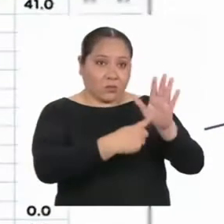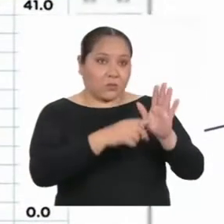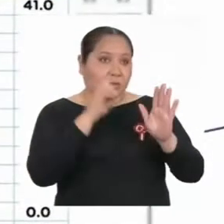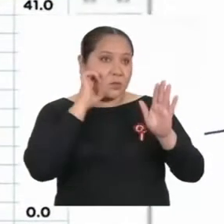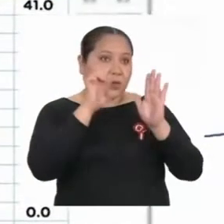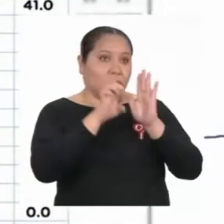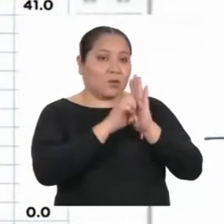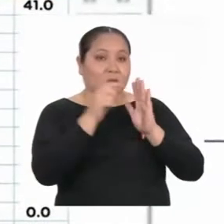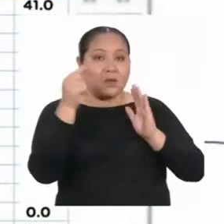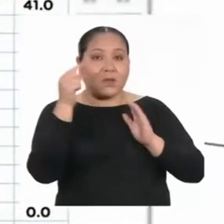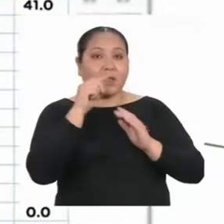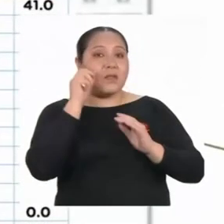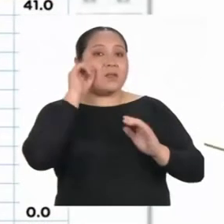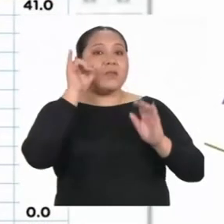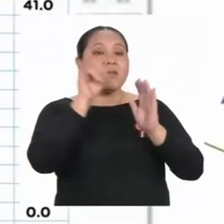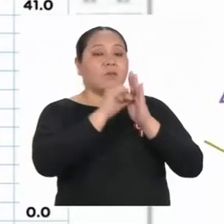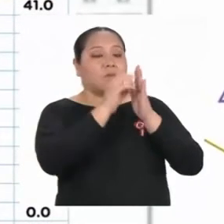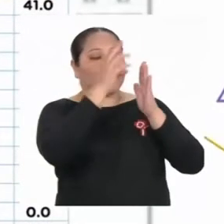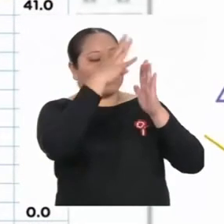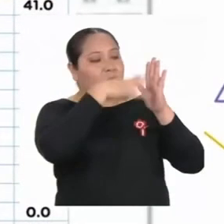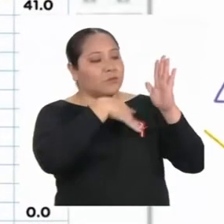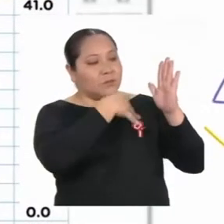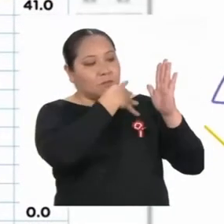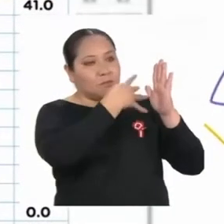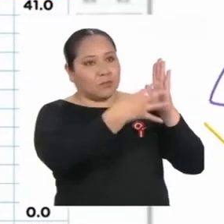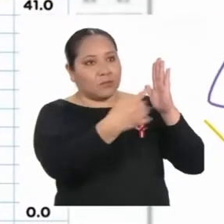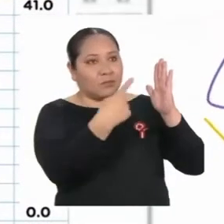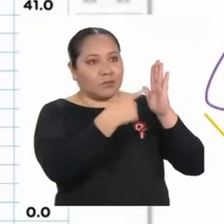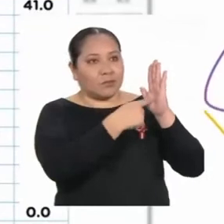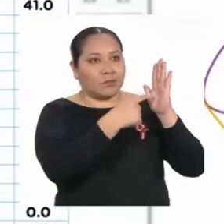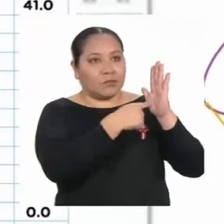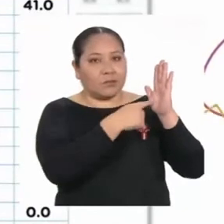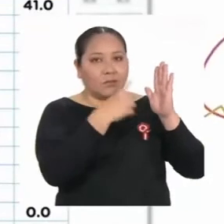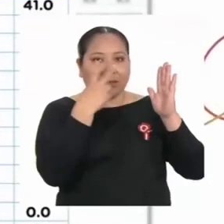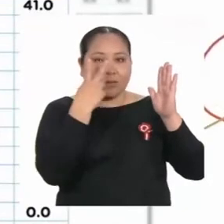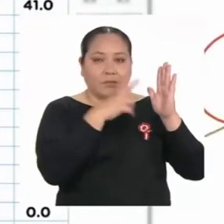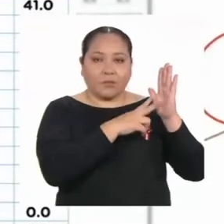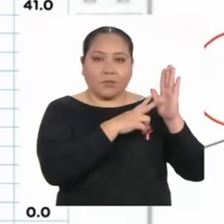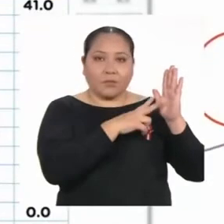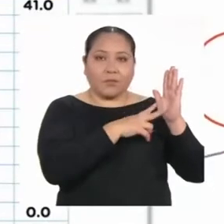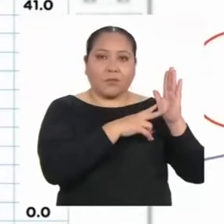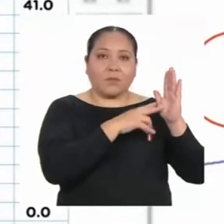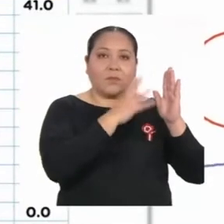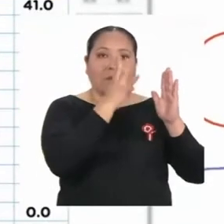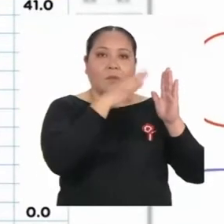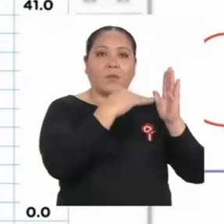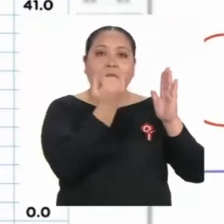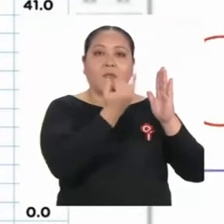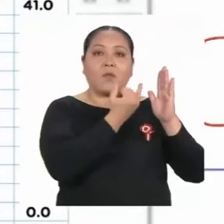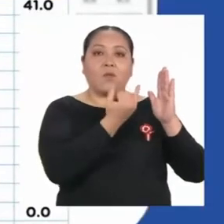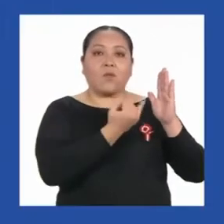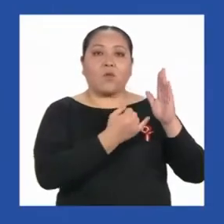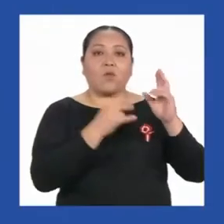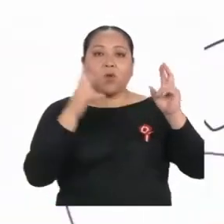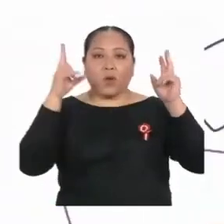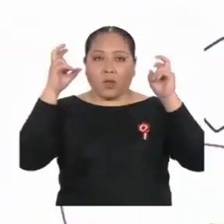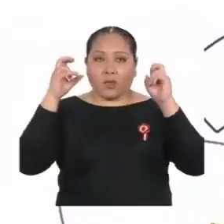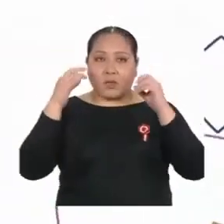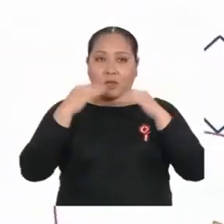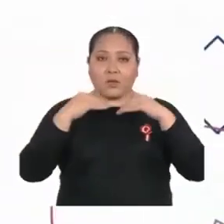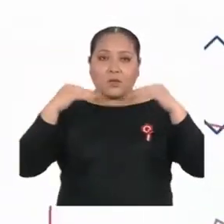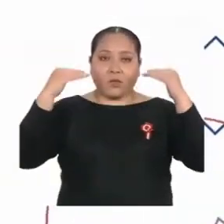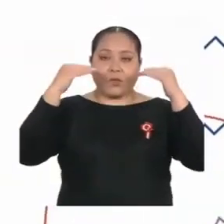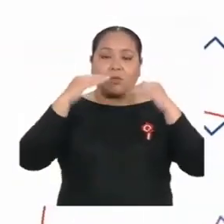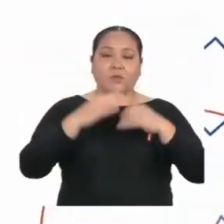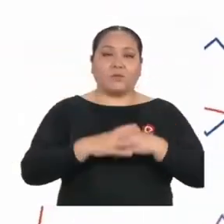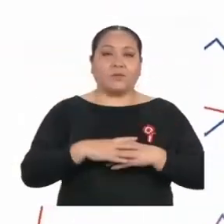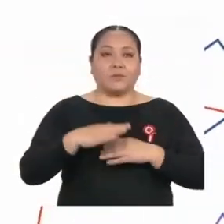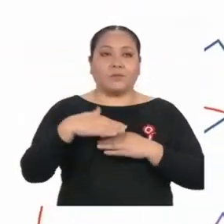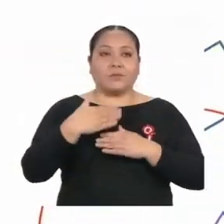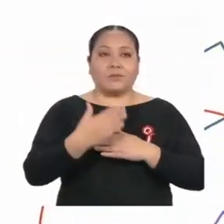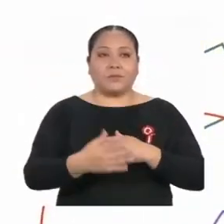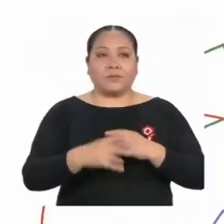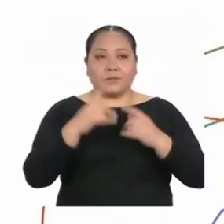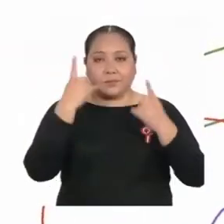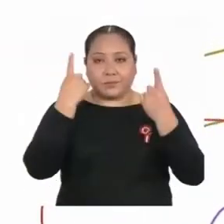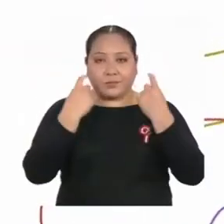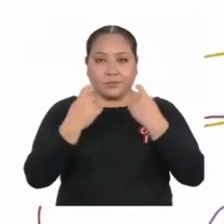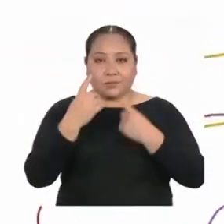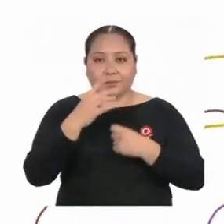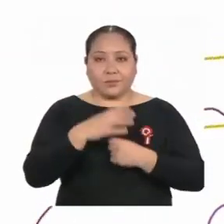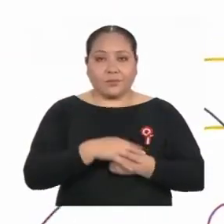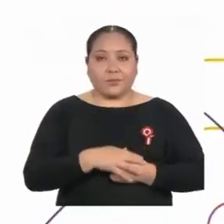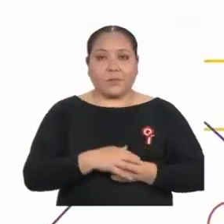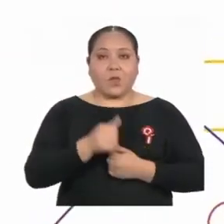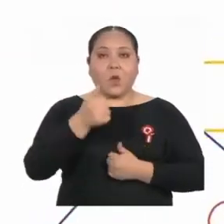imagen, puedes ver los elementos como un gráfico y el título. Luego, hay que preguntarnos por el